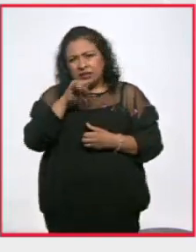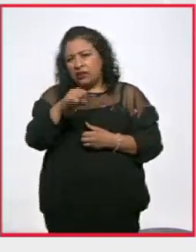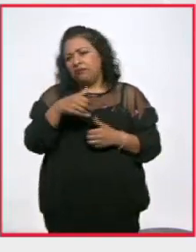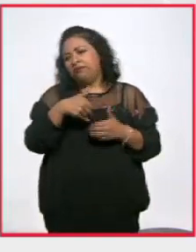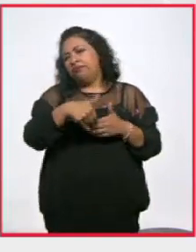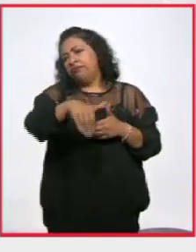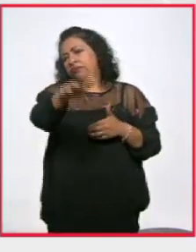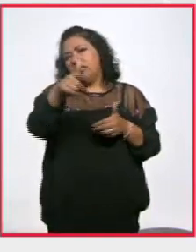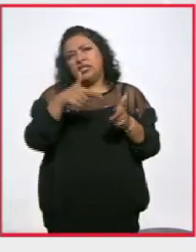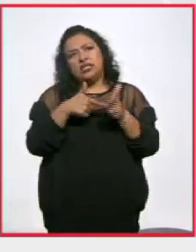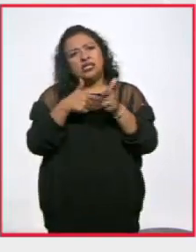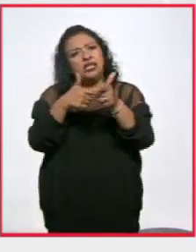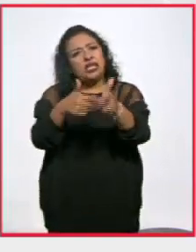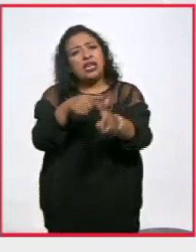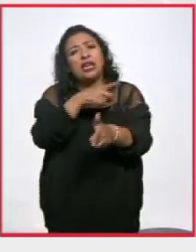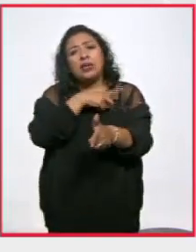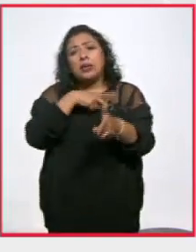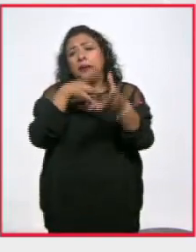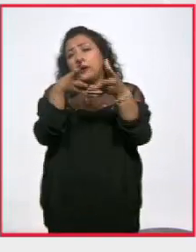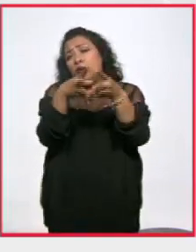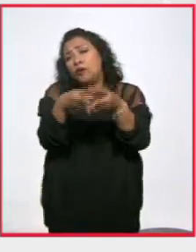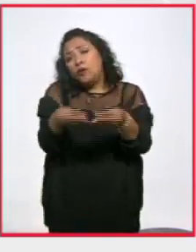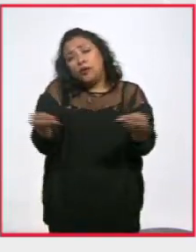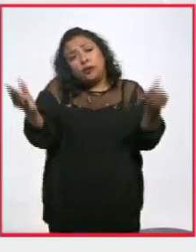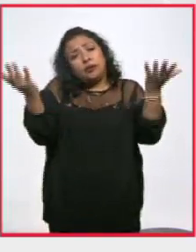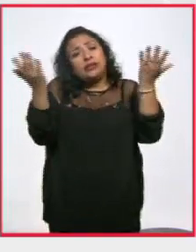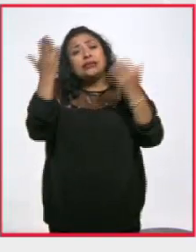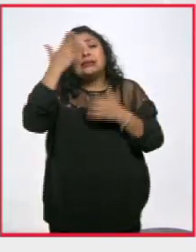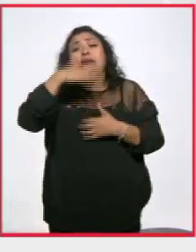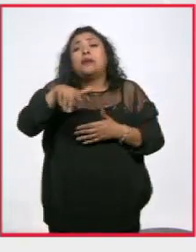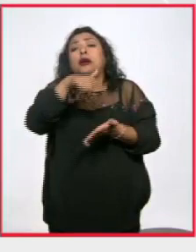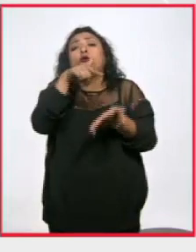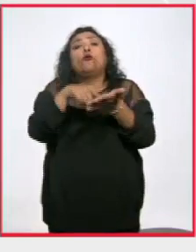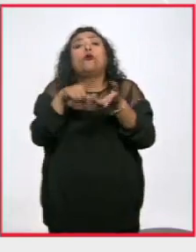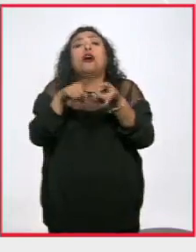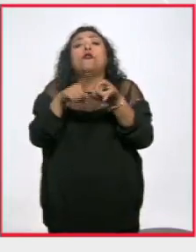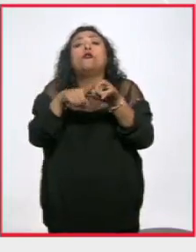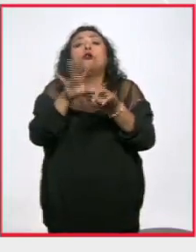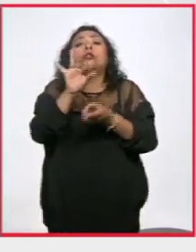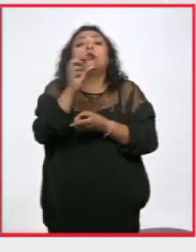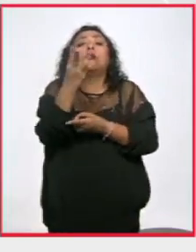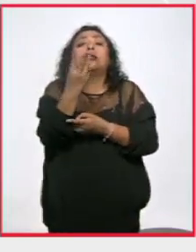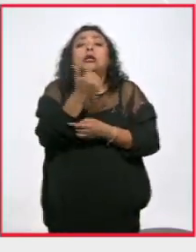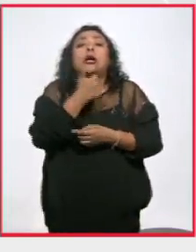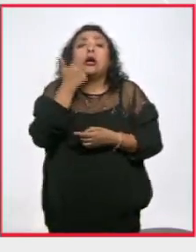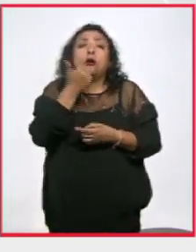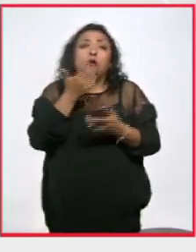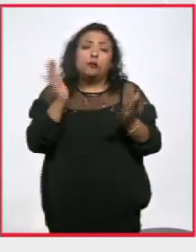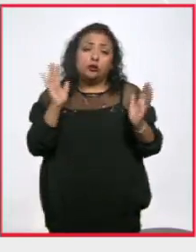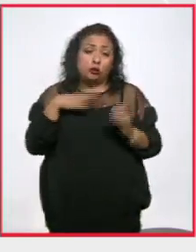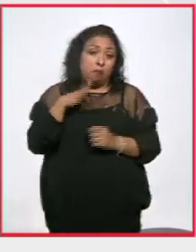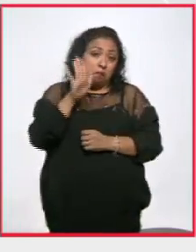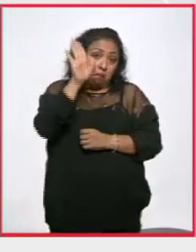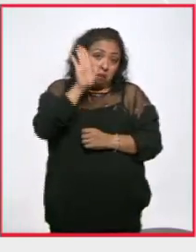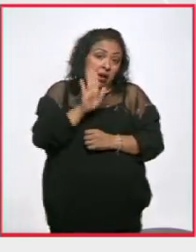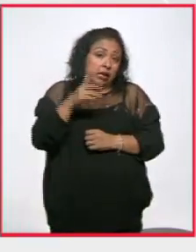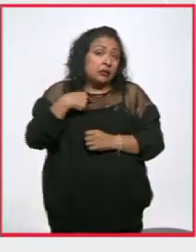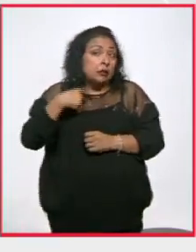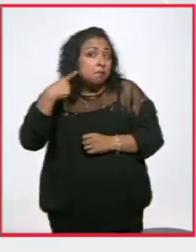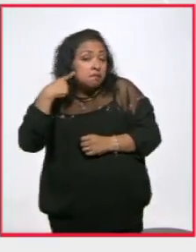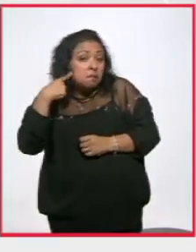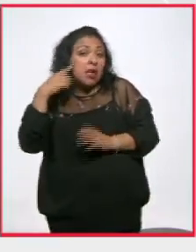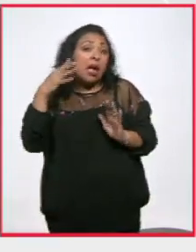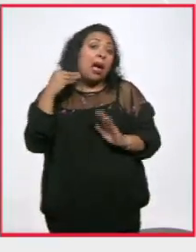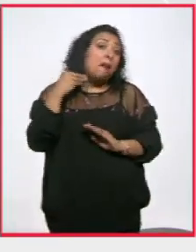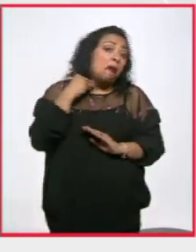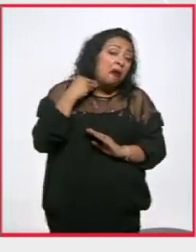la seguirá viendo mientras no haya solución, mientras no se sepa dónde están los 43. Parece, por lo que he escuchado de los abogados